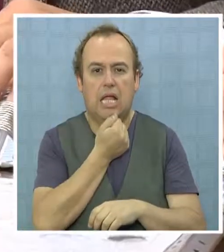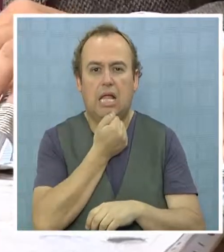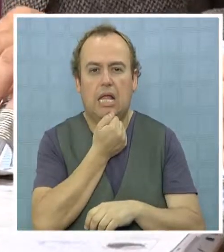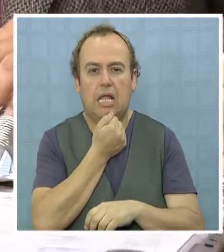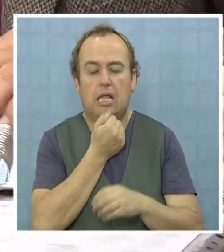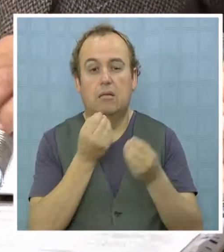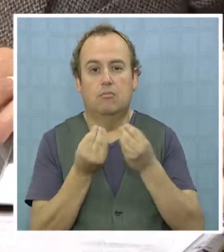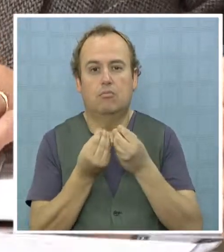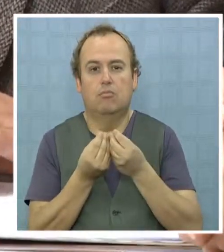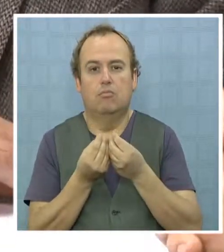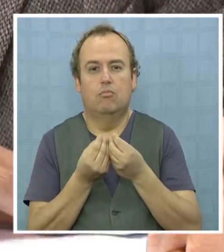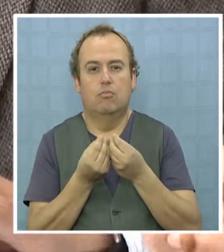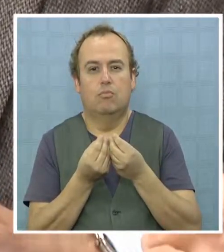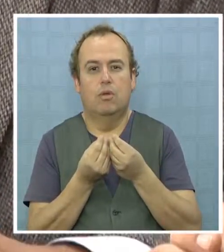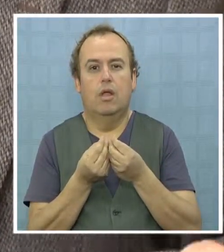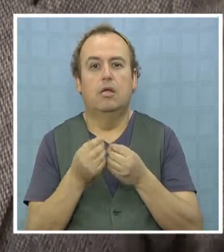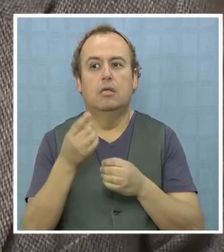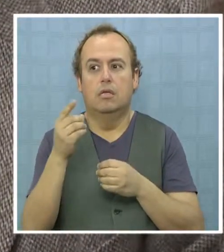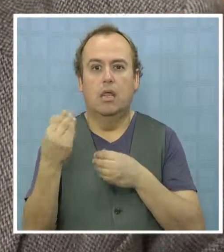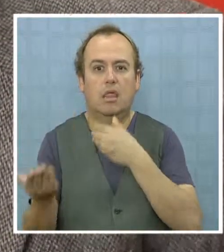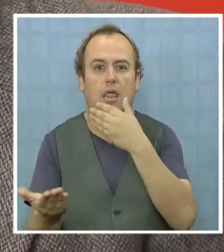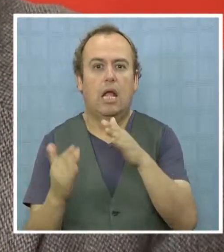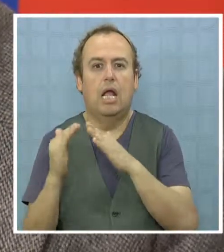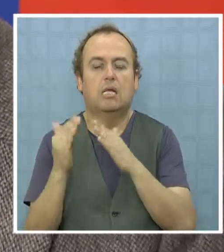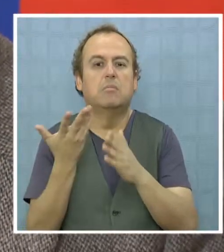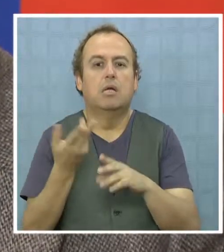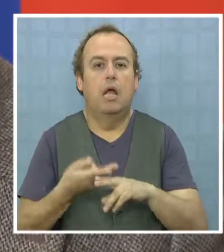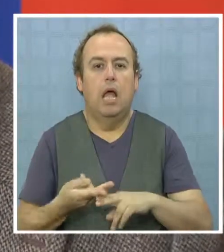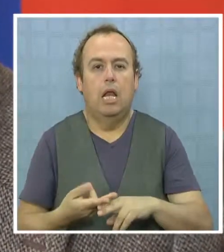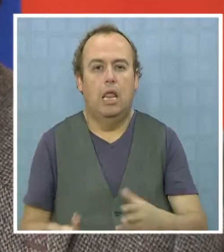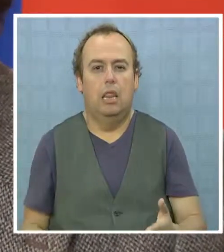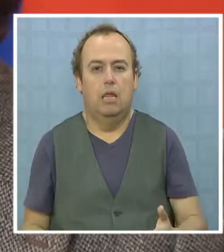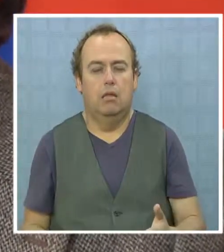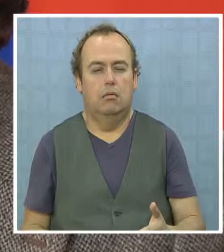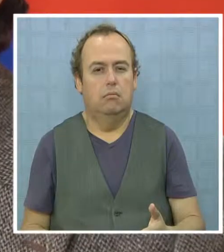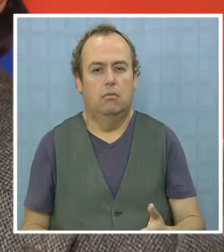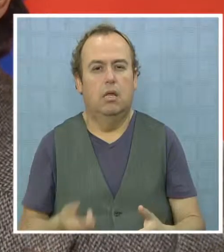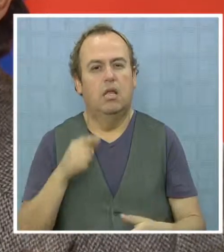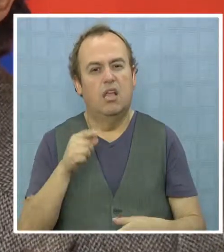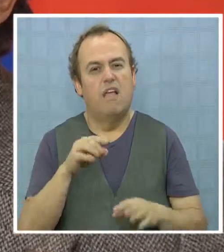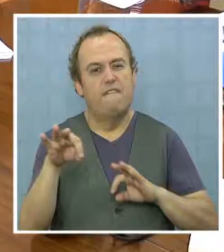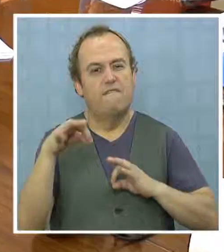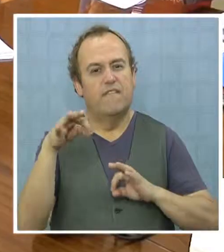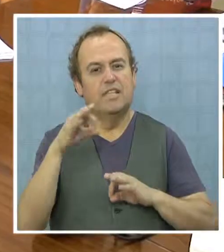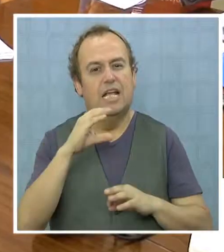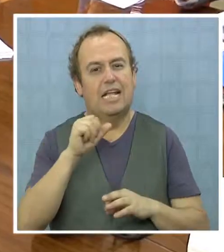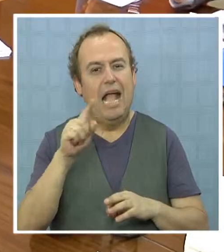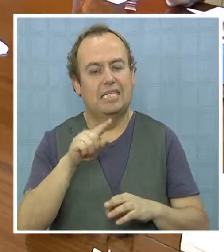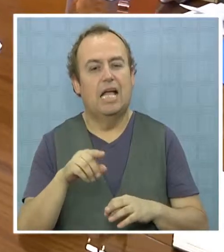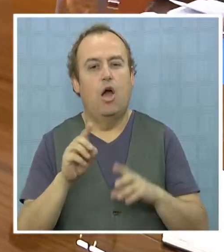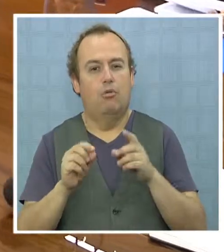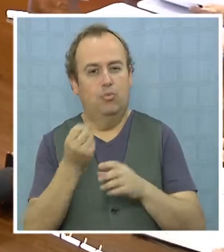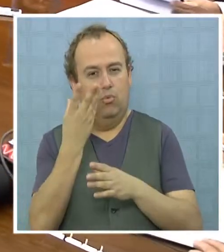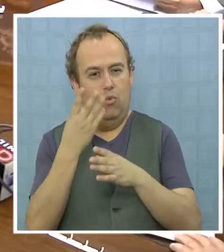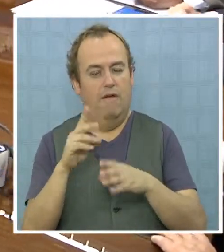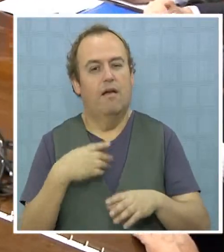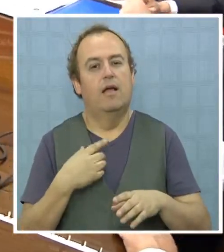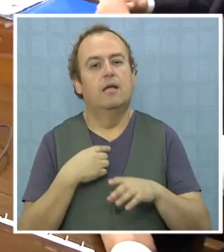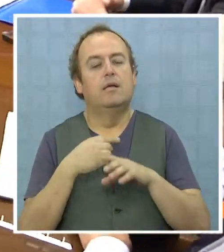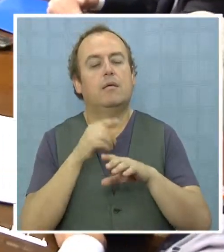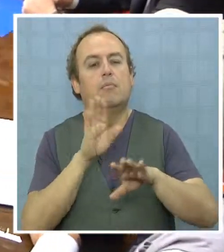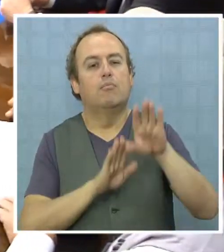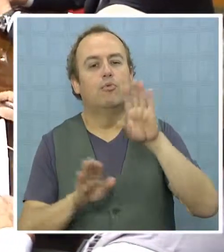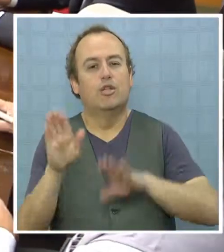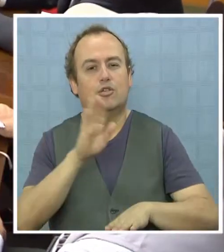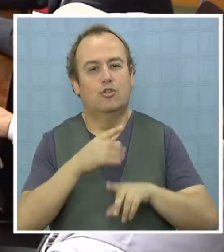nos consta que son de arriendo. Ambas autoridades recalcaron que la ficha CAS, ahora llamada de protección social, son ejecutadas por los